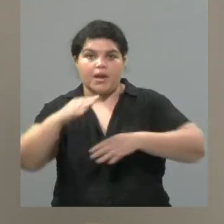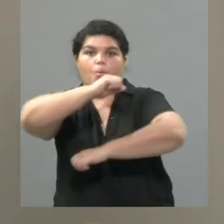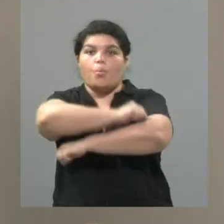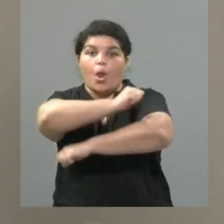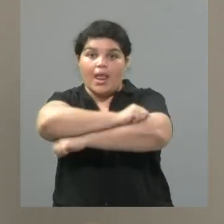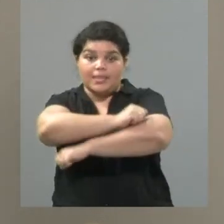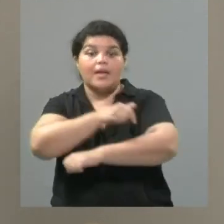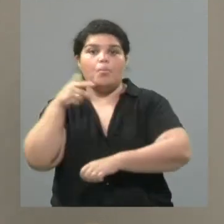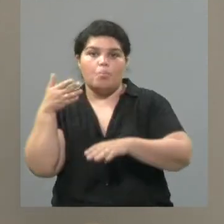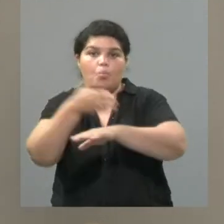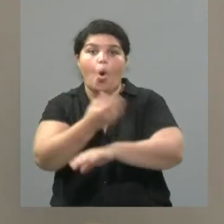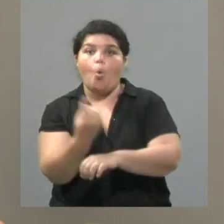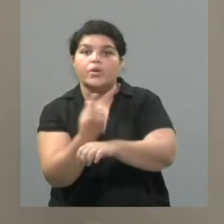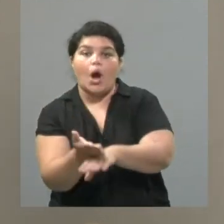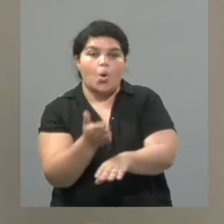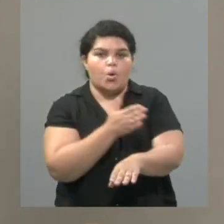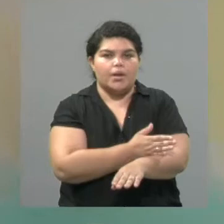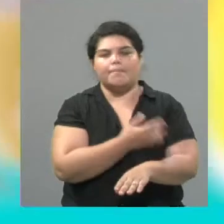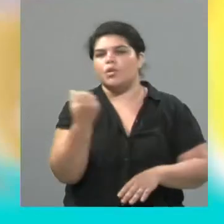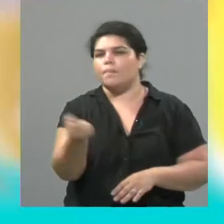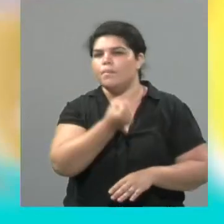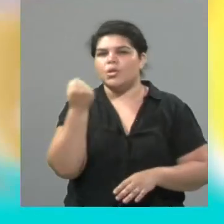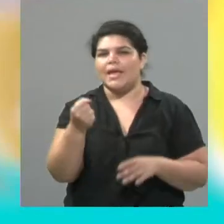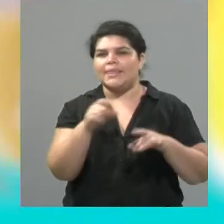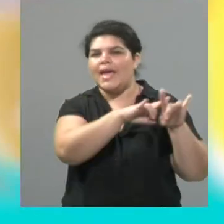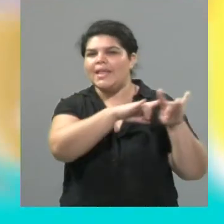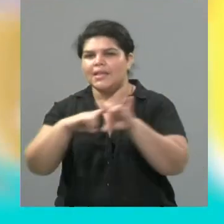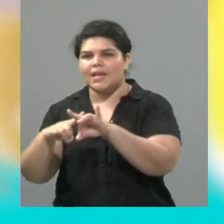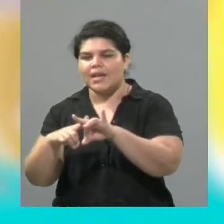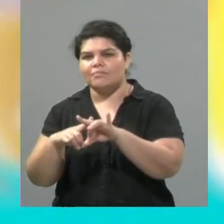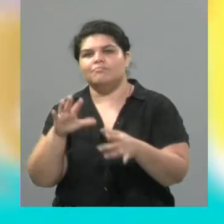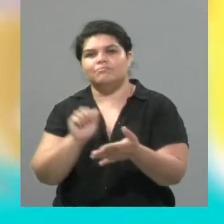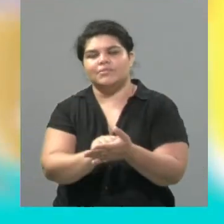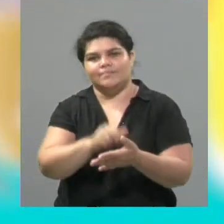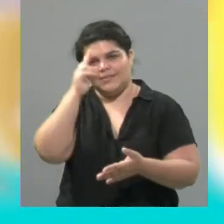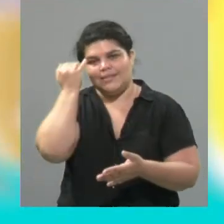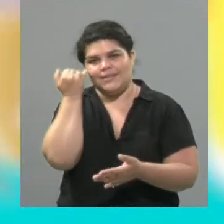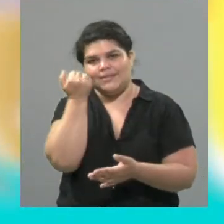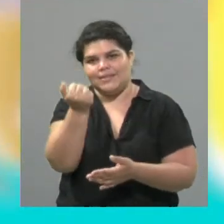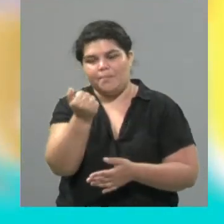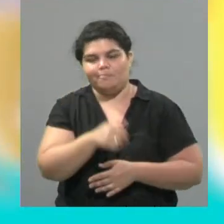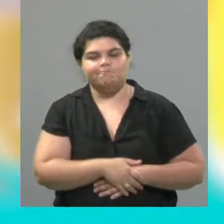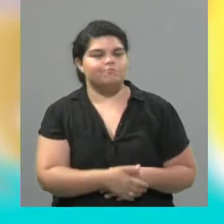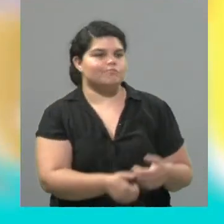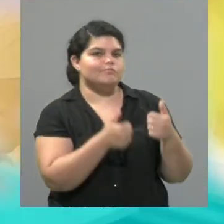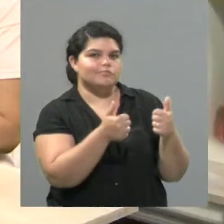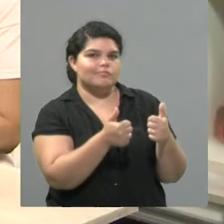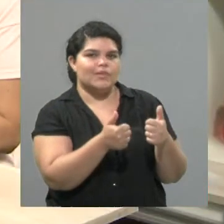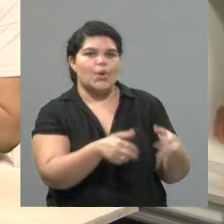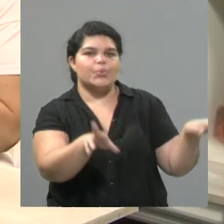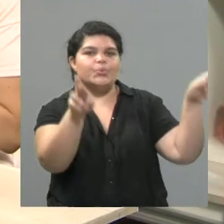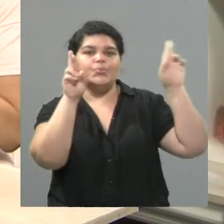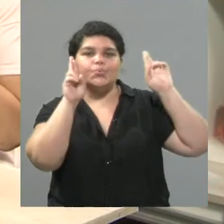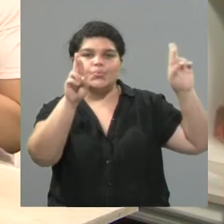recomendamos que la compren por internet. compren por internet. Claro, claro, claro, para que se aseguren el lugar. Chicos, un placer. Ojalá les vaya